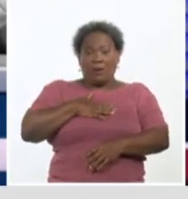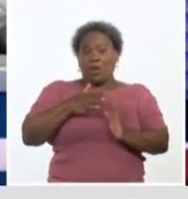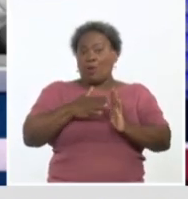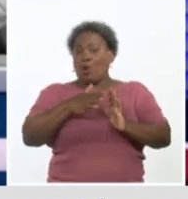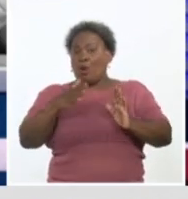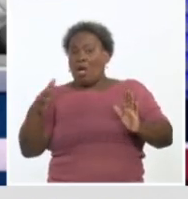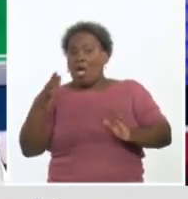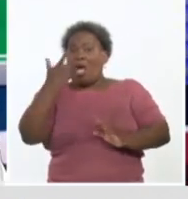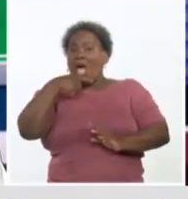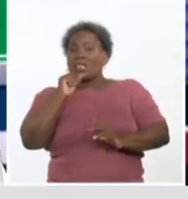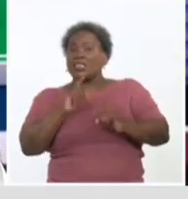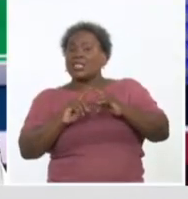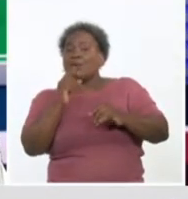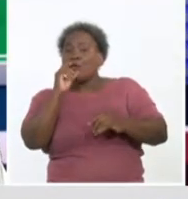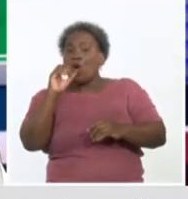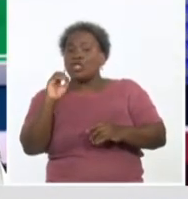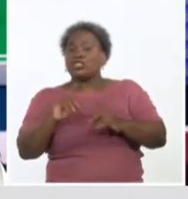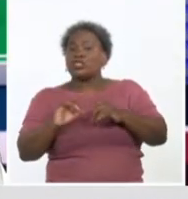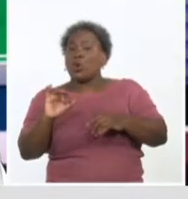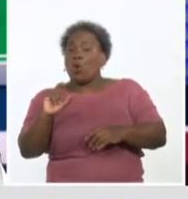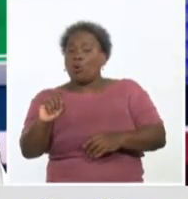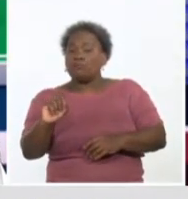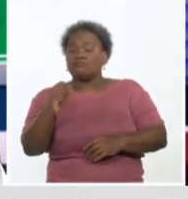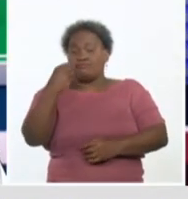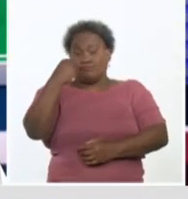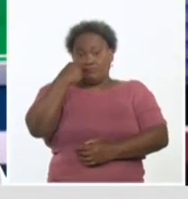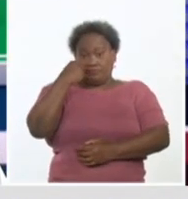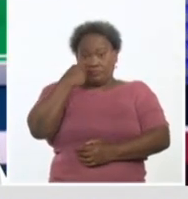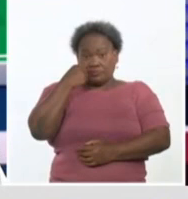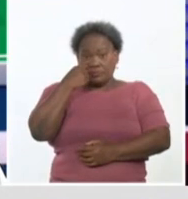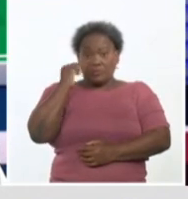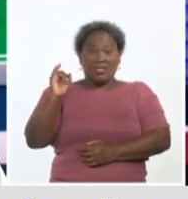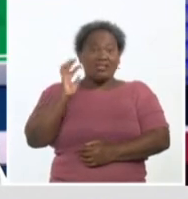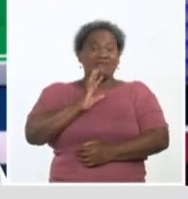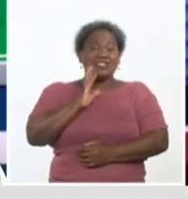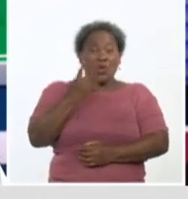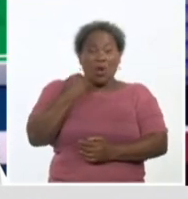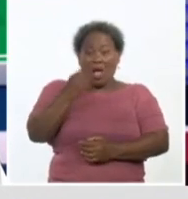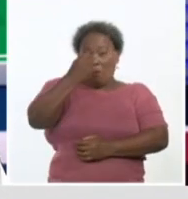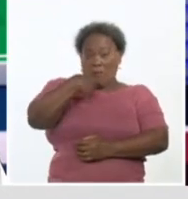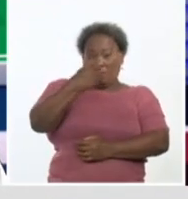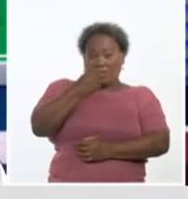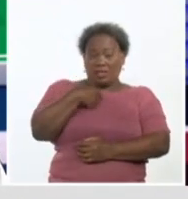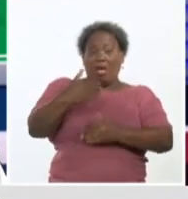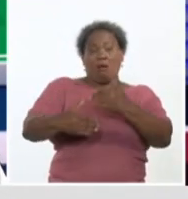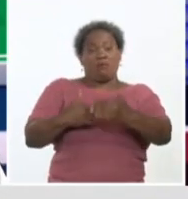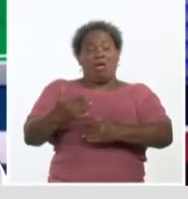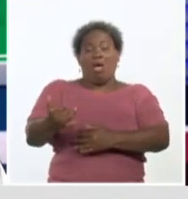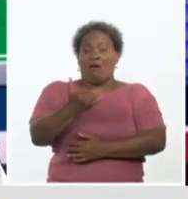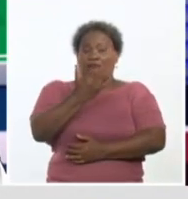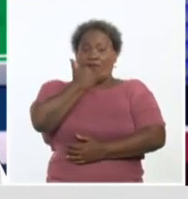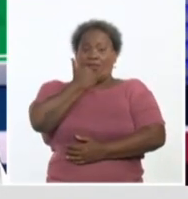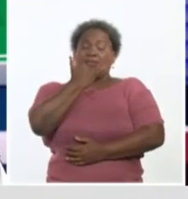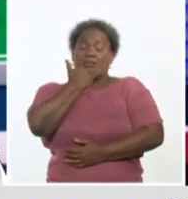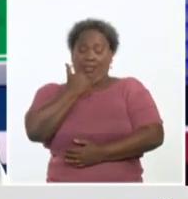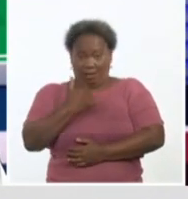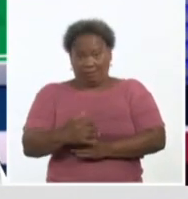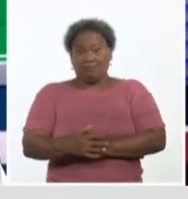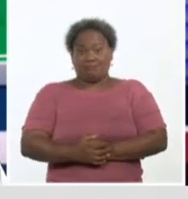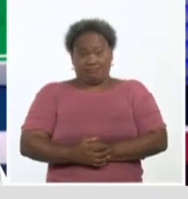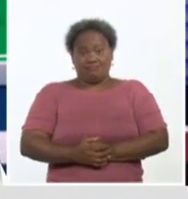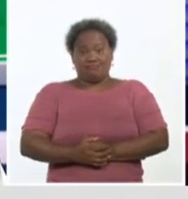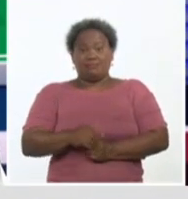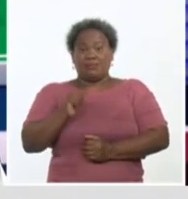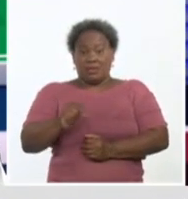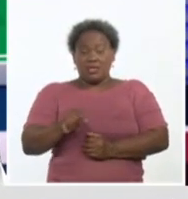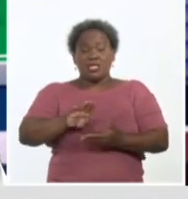debo esperar? A ver, la afección aguda, como dije, invalida en el caso de un proceso sobre todo infeccioso, invalida y es un criterio de